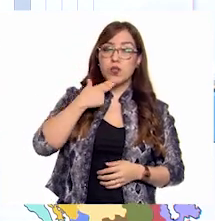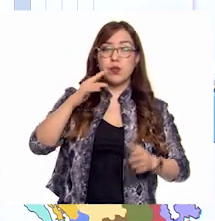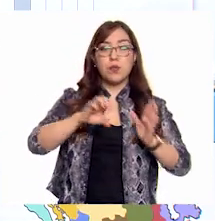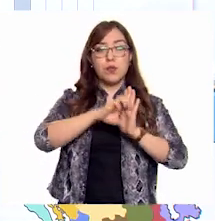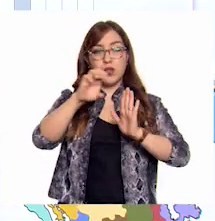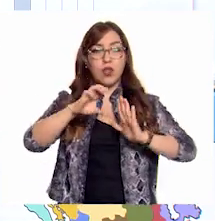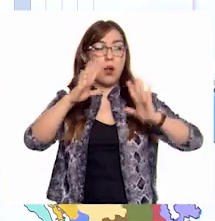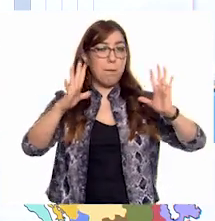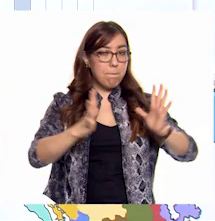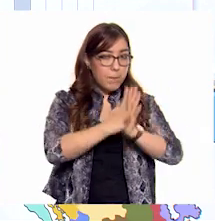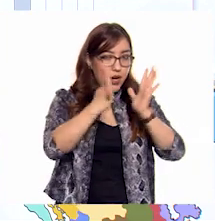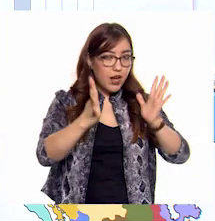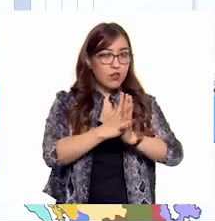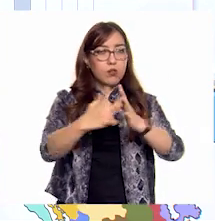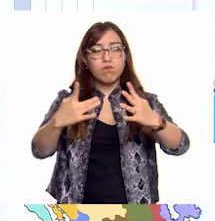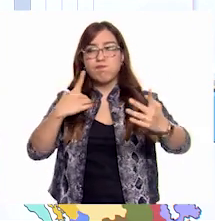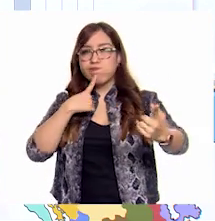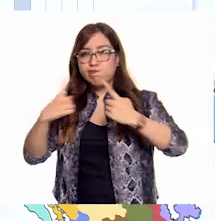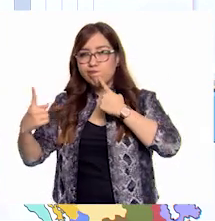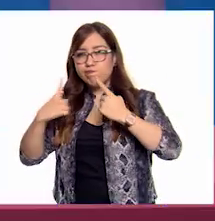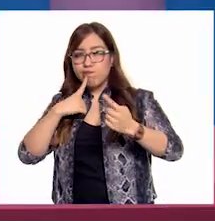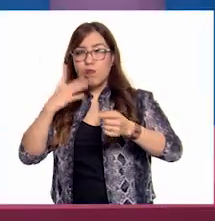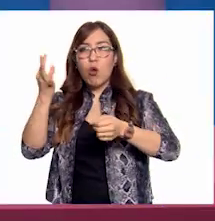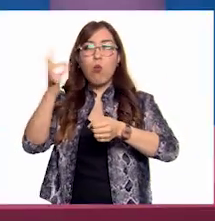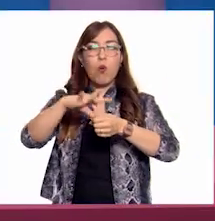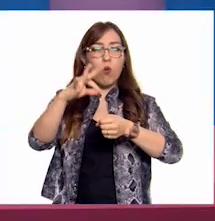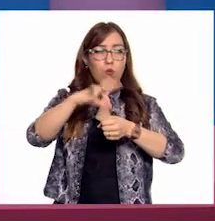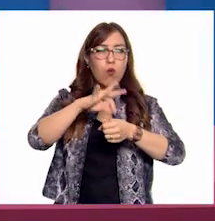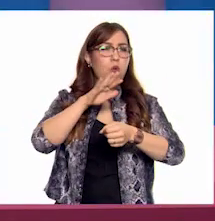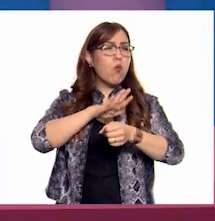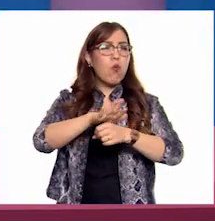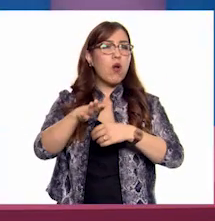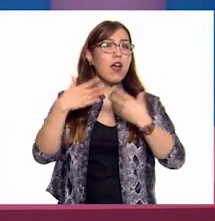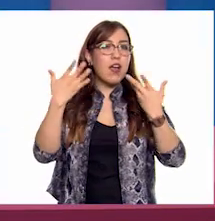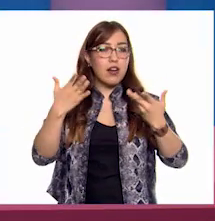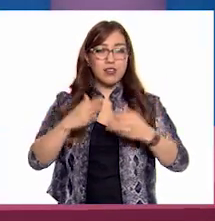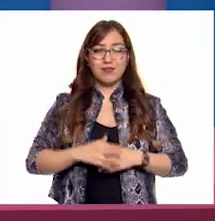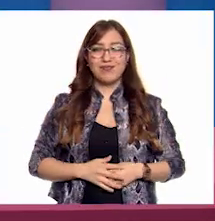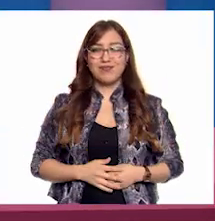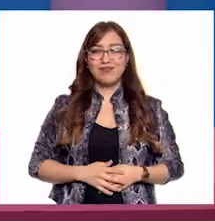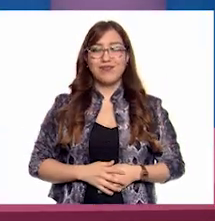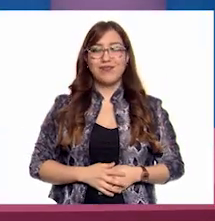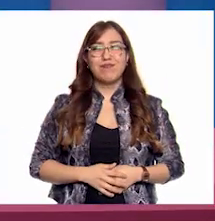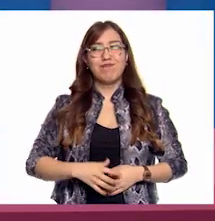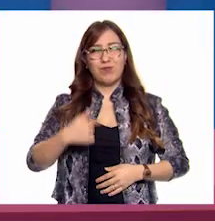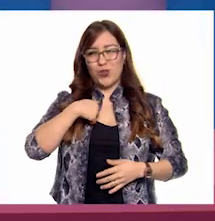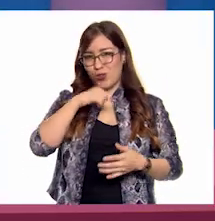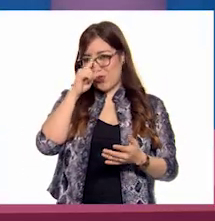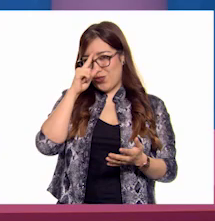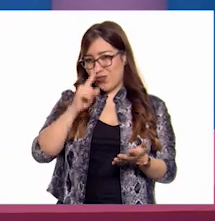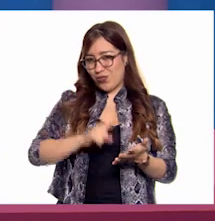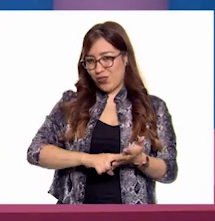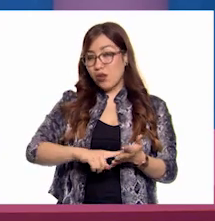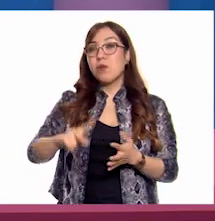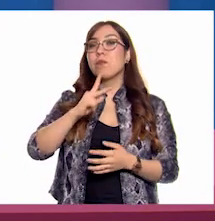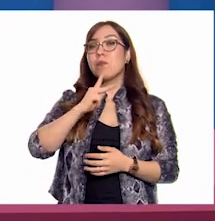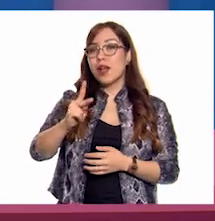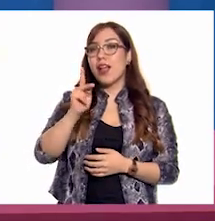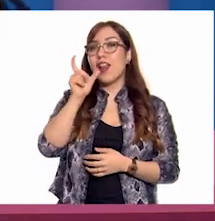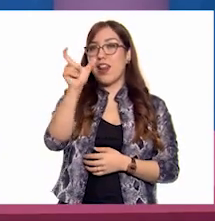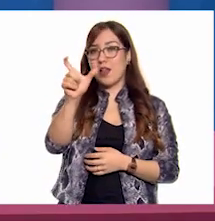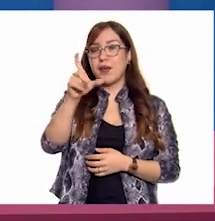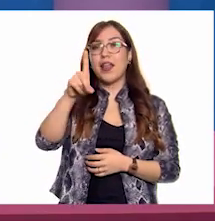diálogo, la negociación y el voto? ¡Ah! Una de mis favoritas y es... ¡Democracia!